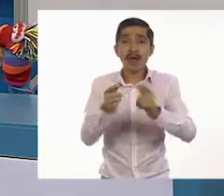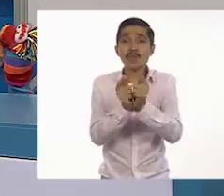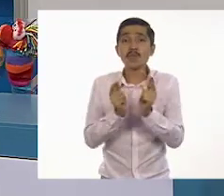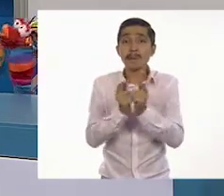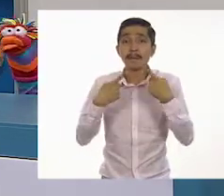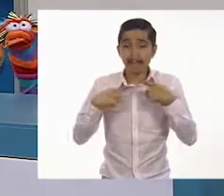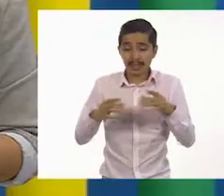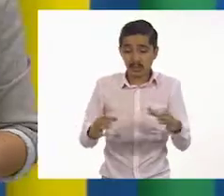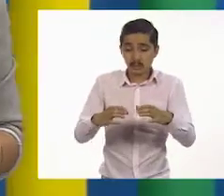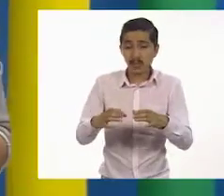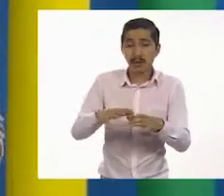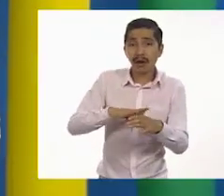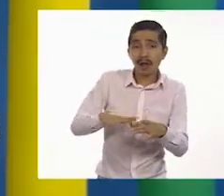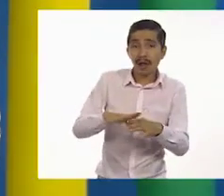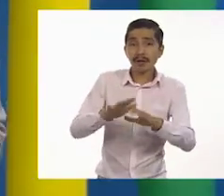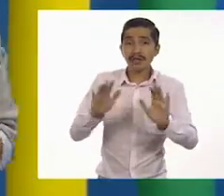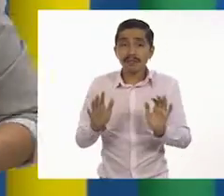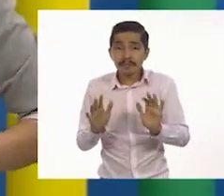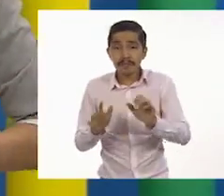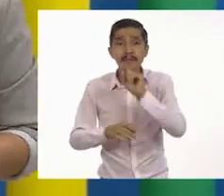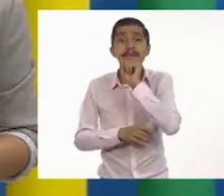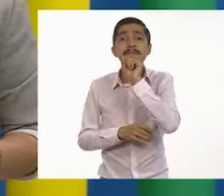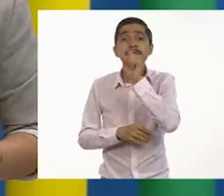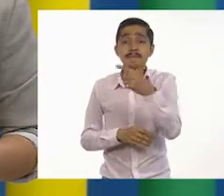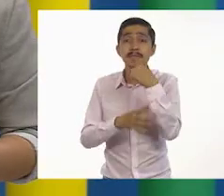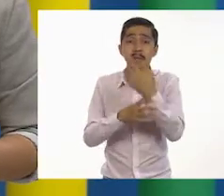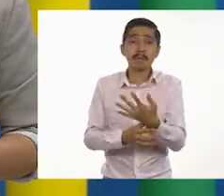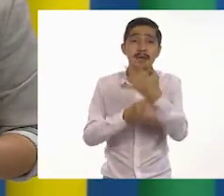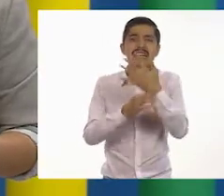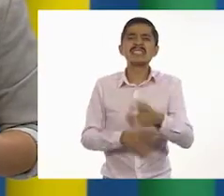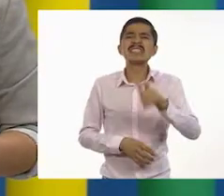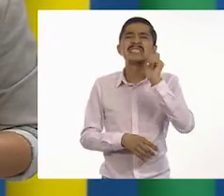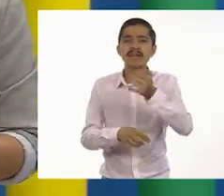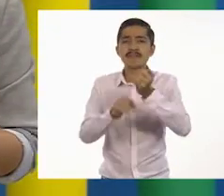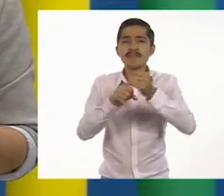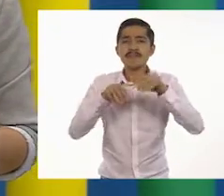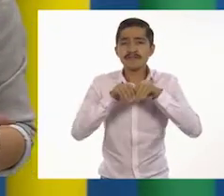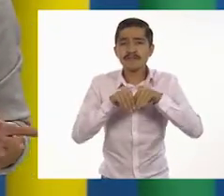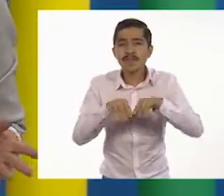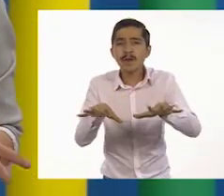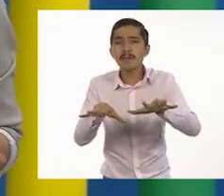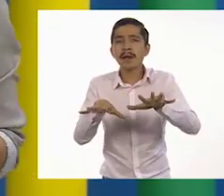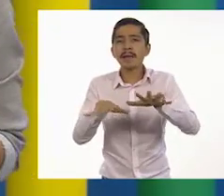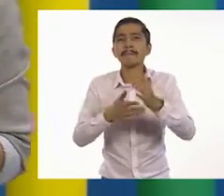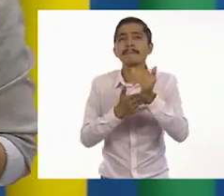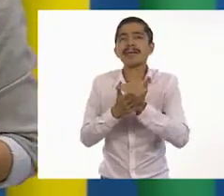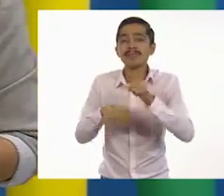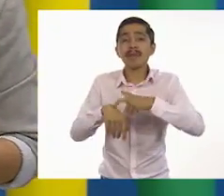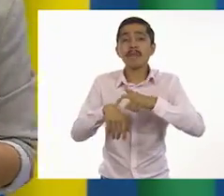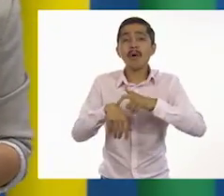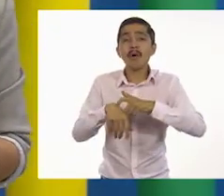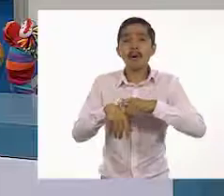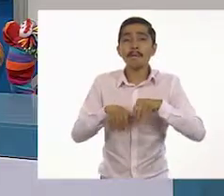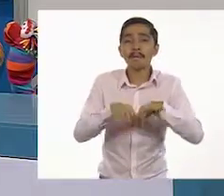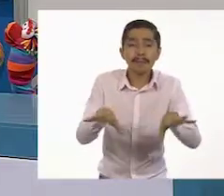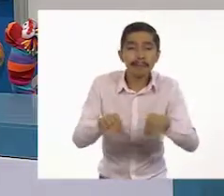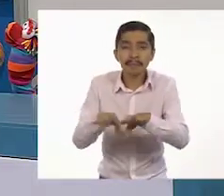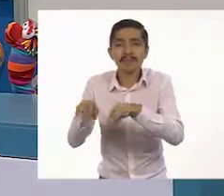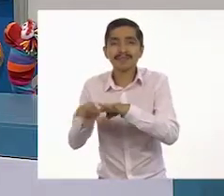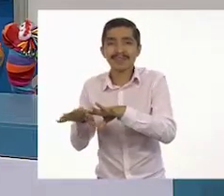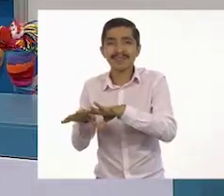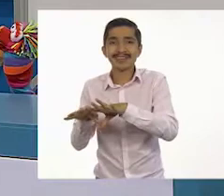específico. Ay, profe, también dice que es un medio para ofrecer información en menos tiempo. Sí, aunque